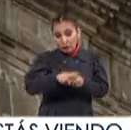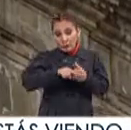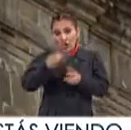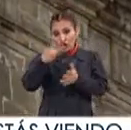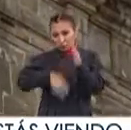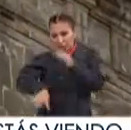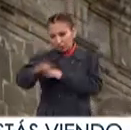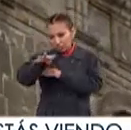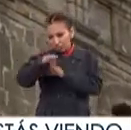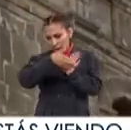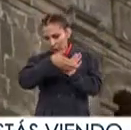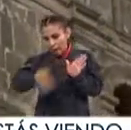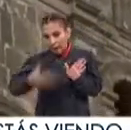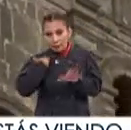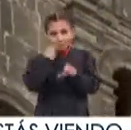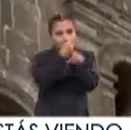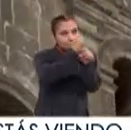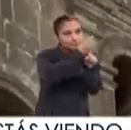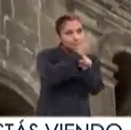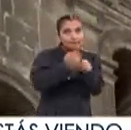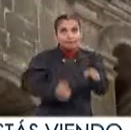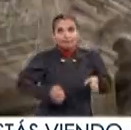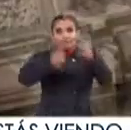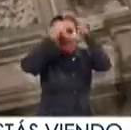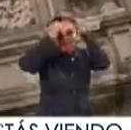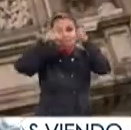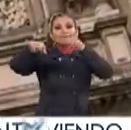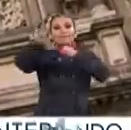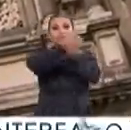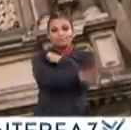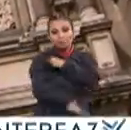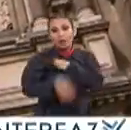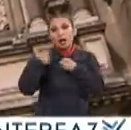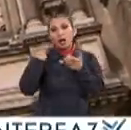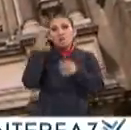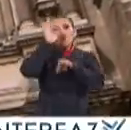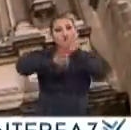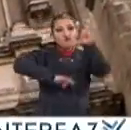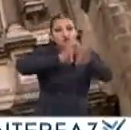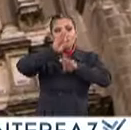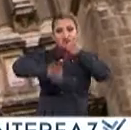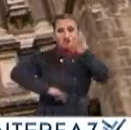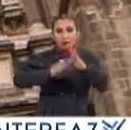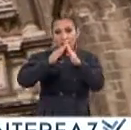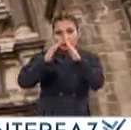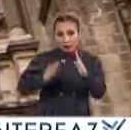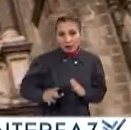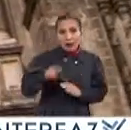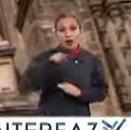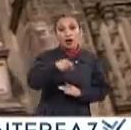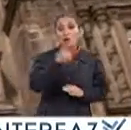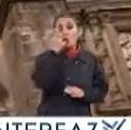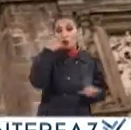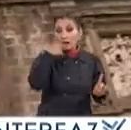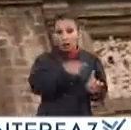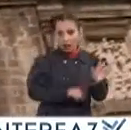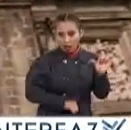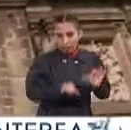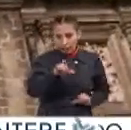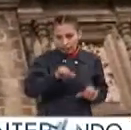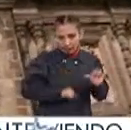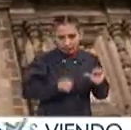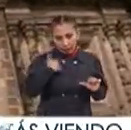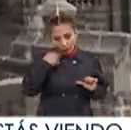inicios de 2019 Las acciones de restauración arquitectónica Y de bienes muebles e inmuebles Entre estas acciones